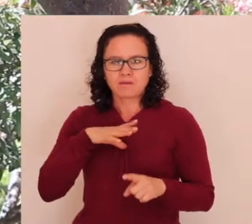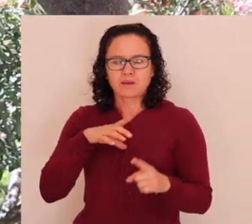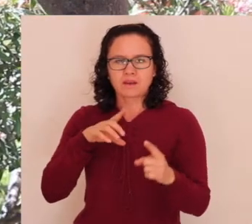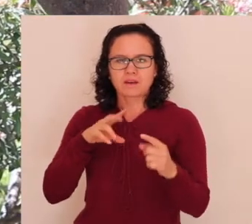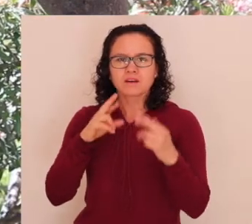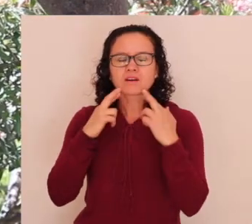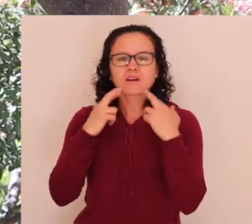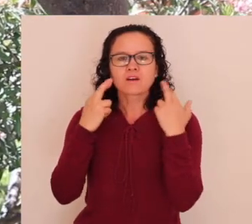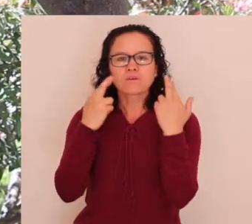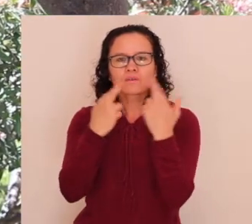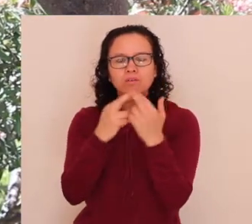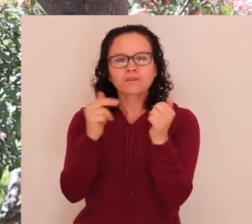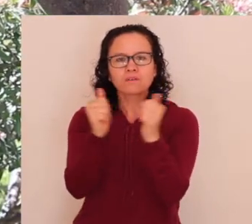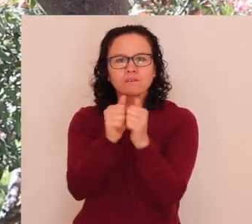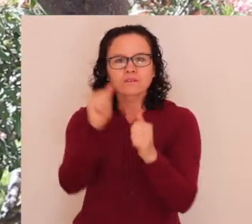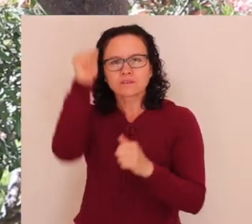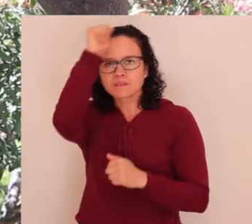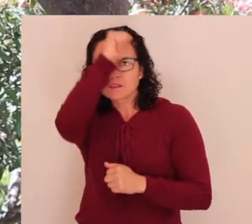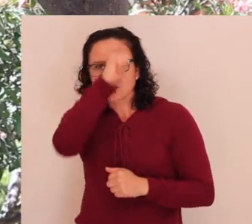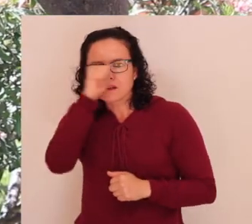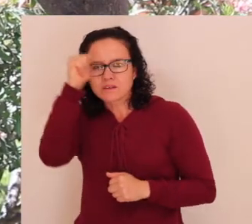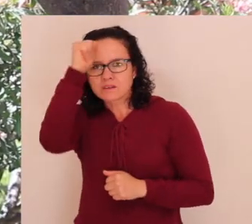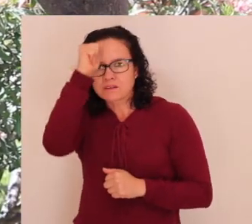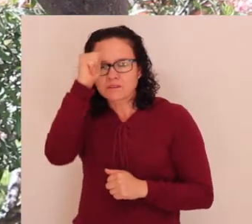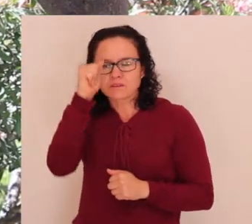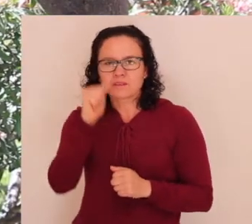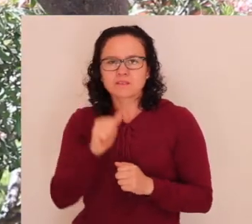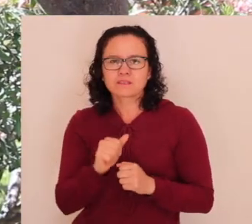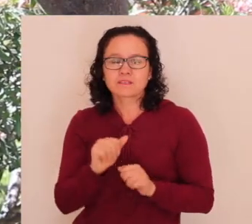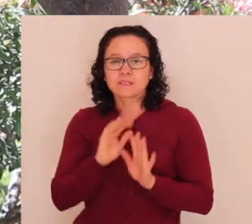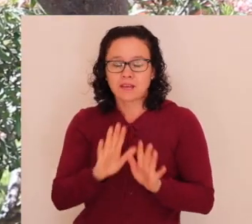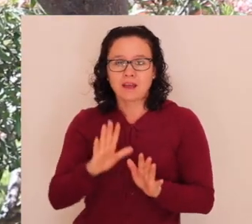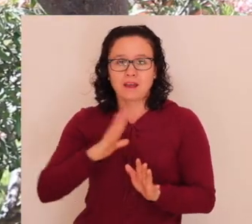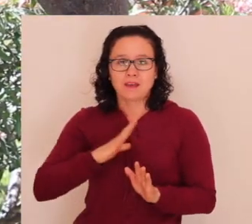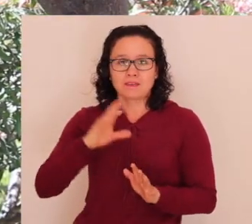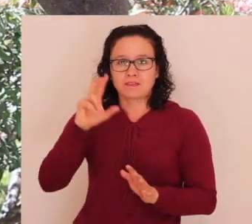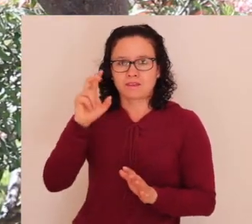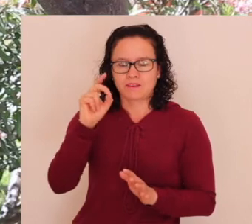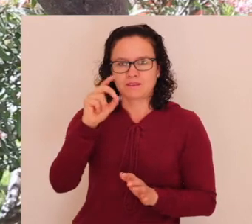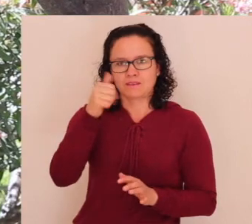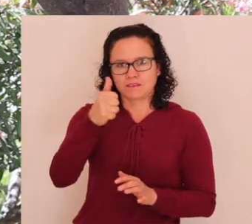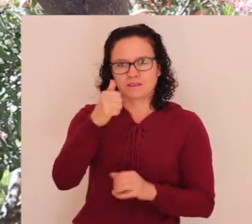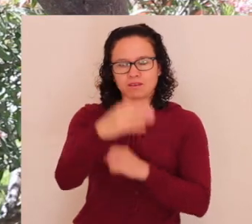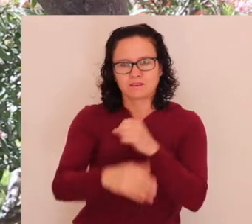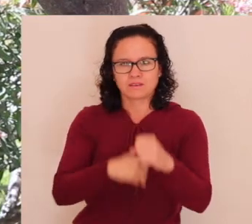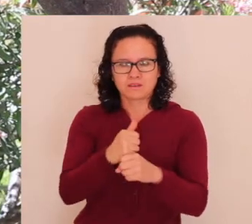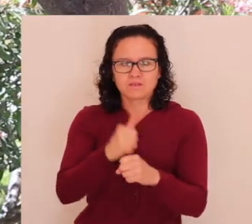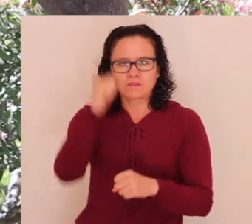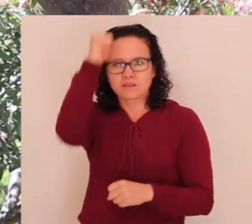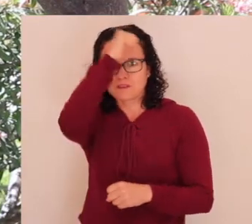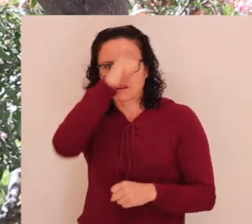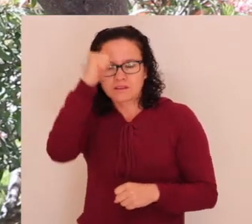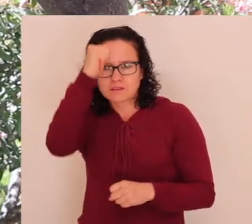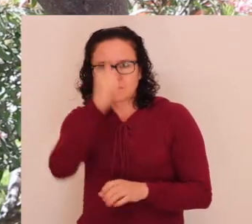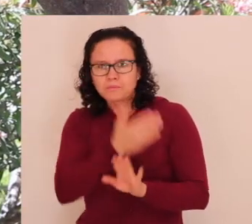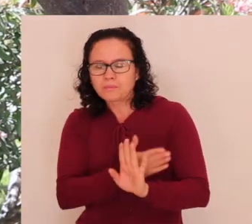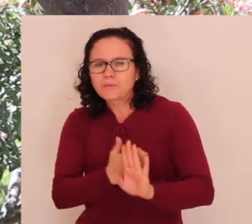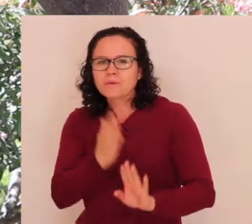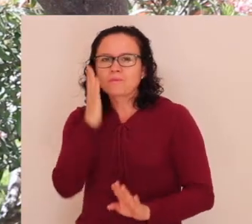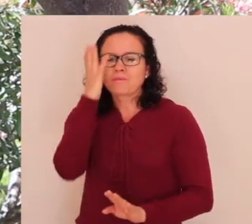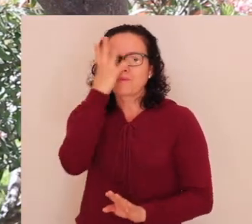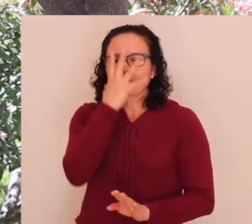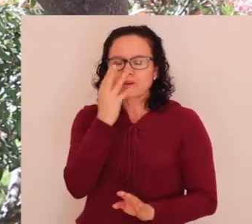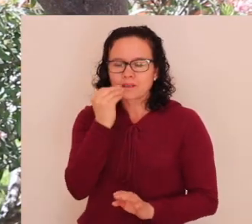aquí en la diócesis con sacerdotes de 36 años de sacerdotes en delante y es muy